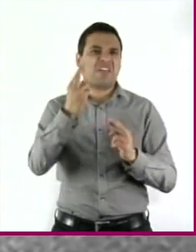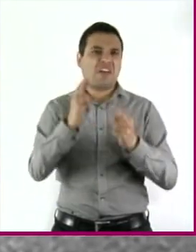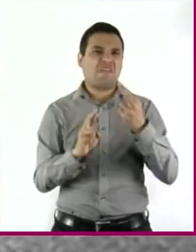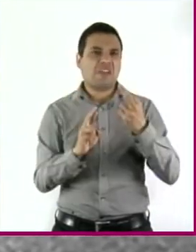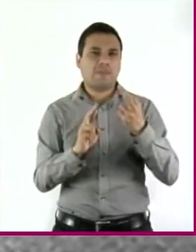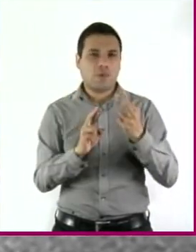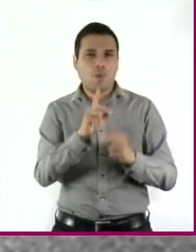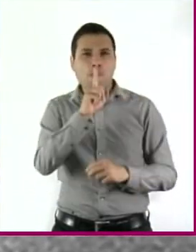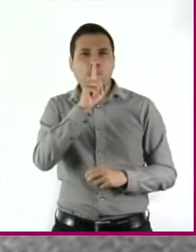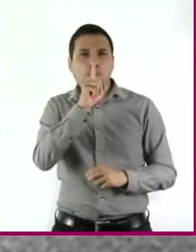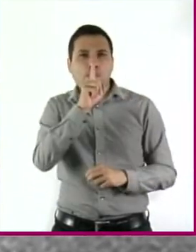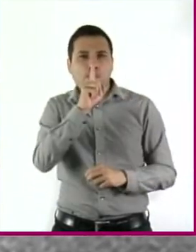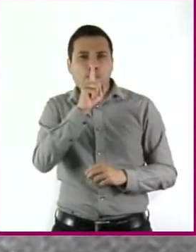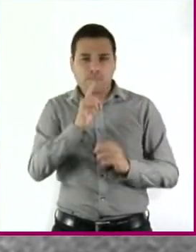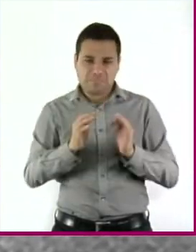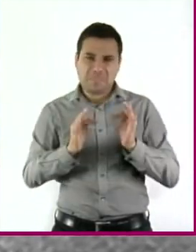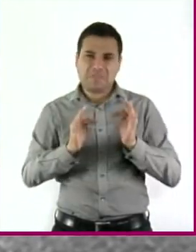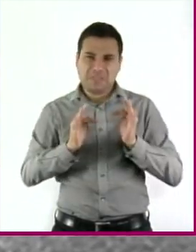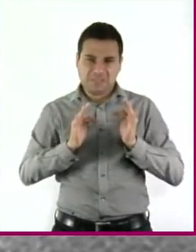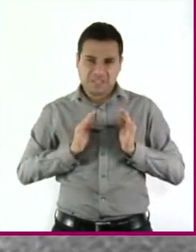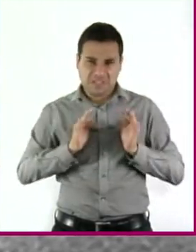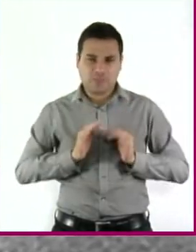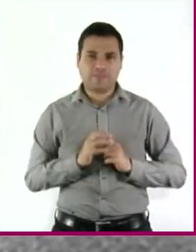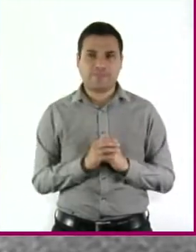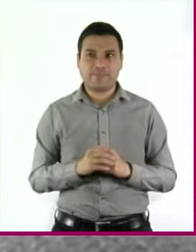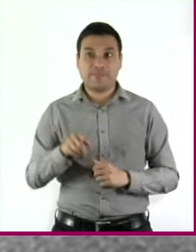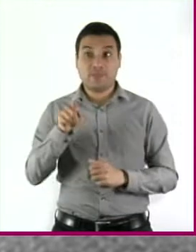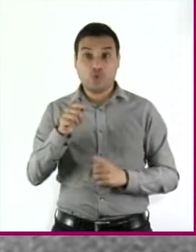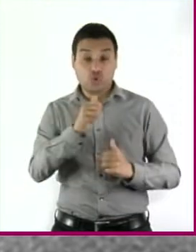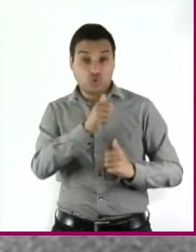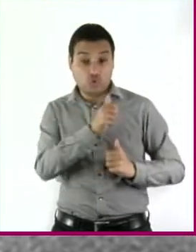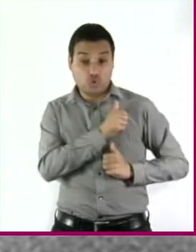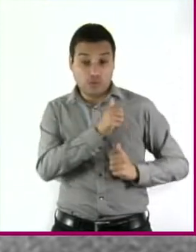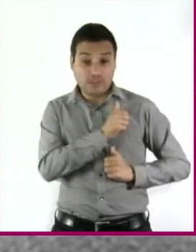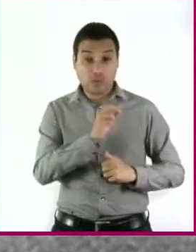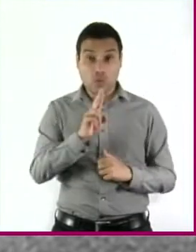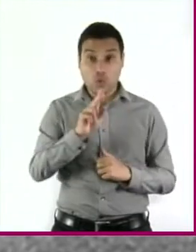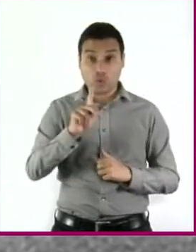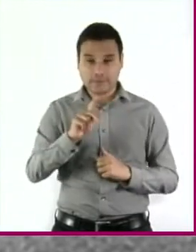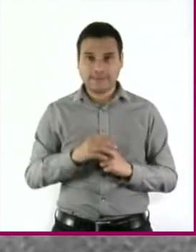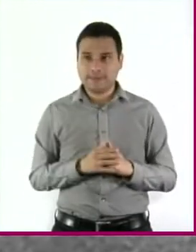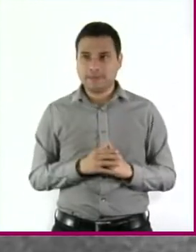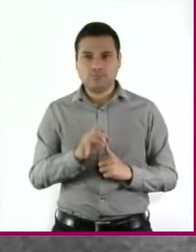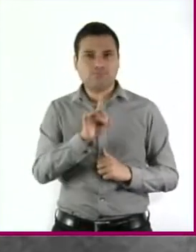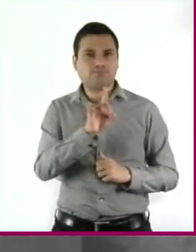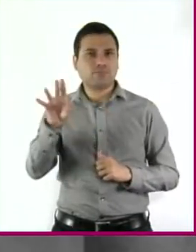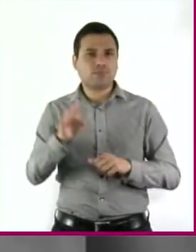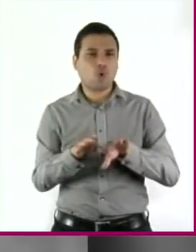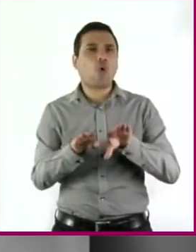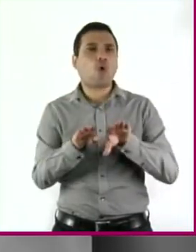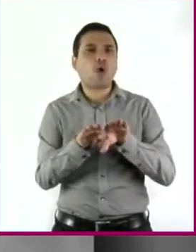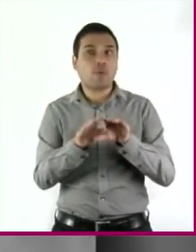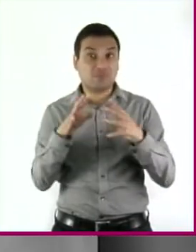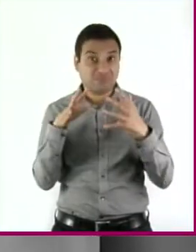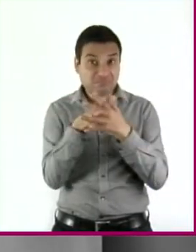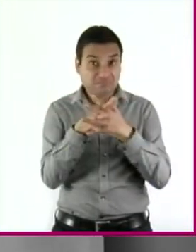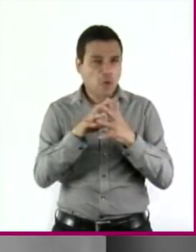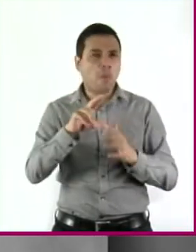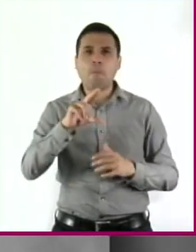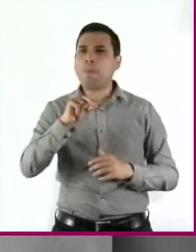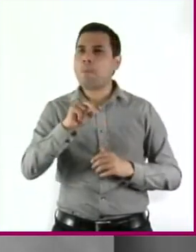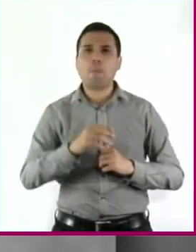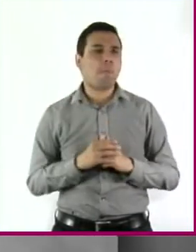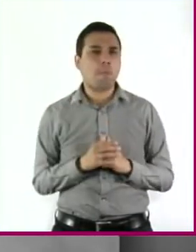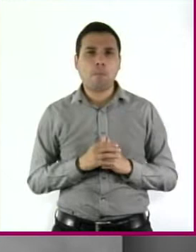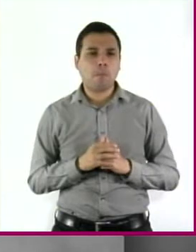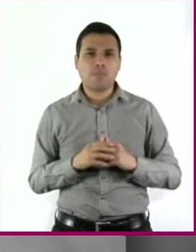Gandhi doblegó al imperio británico sin generar un solo disparo de arma de fuego. El objetivo de la desobediencia